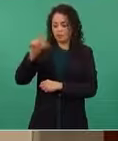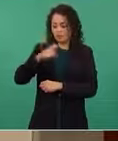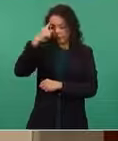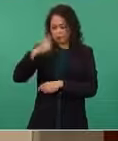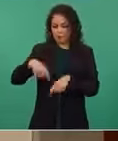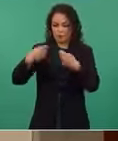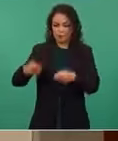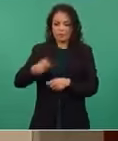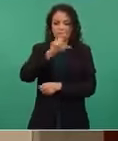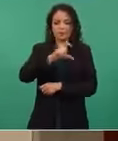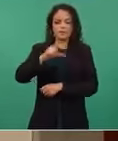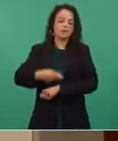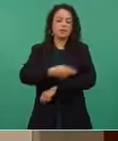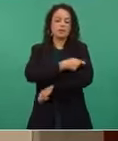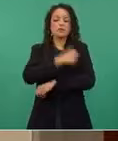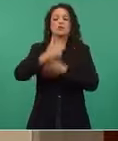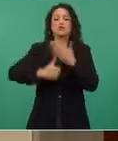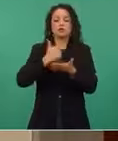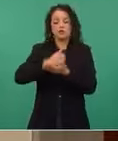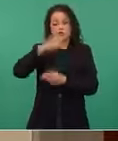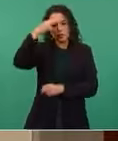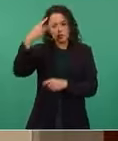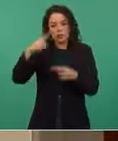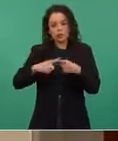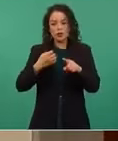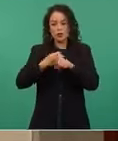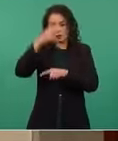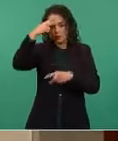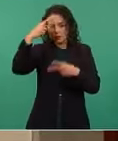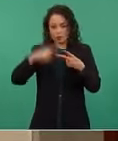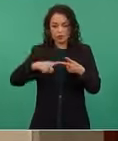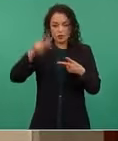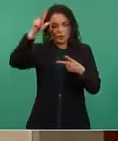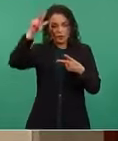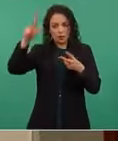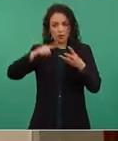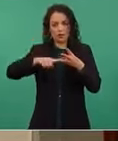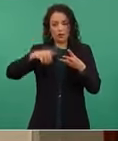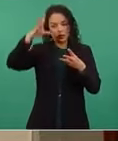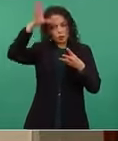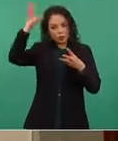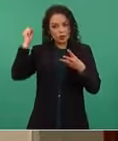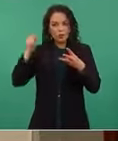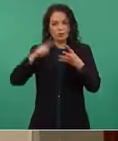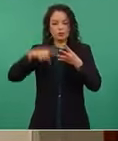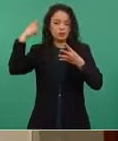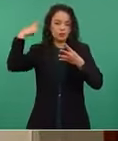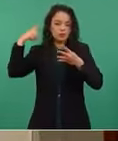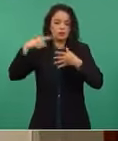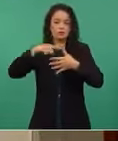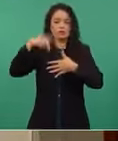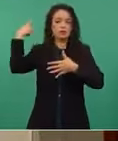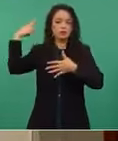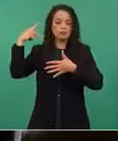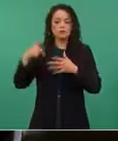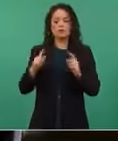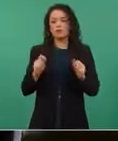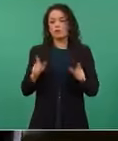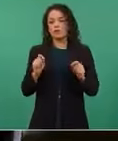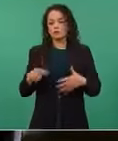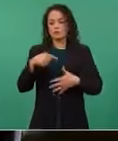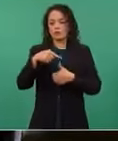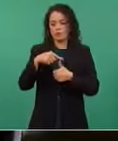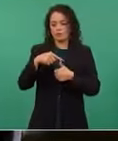dosis, que fue la Ciudad de México, Estado de México, Hidalgo, Morelos, Querétaro, Puebla y Tlaxcala.